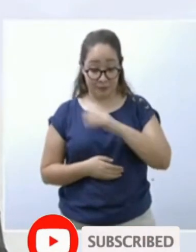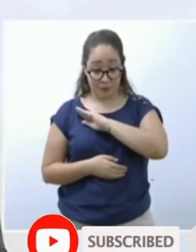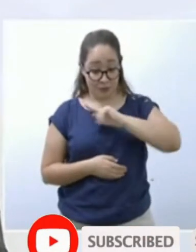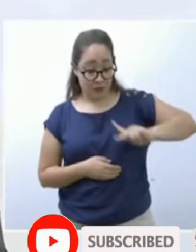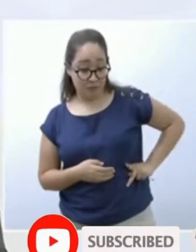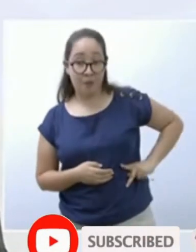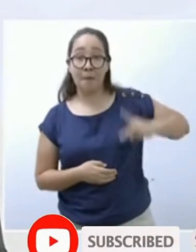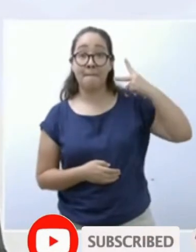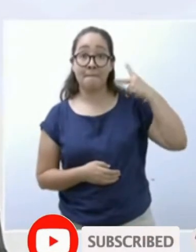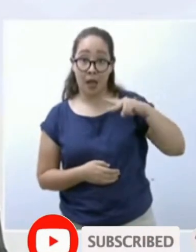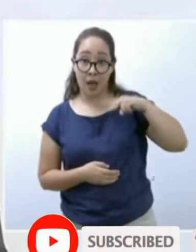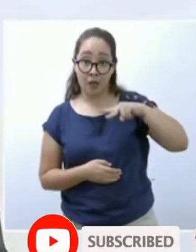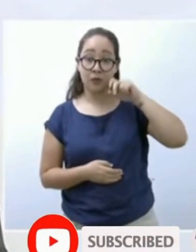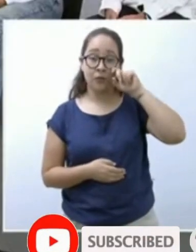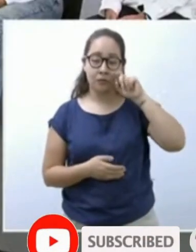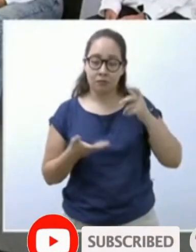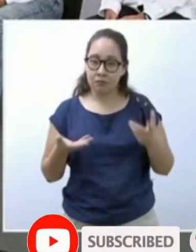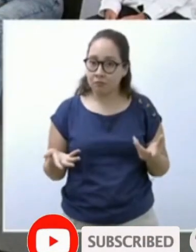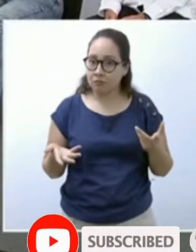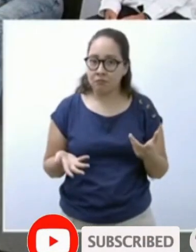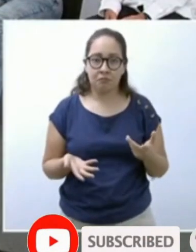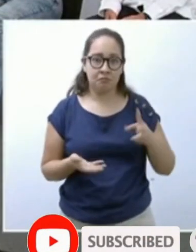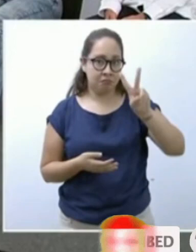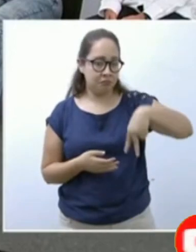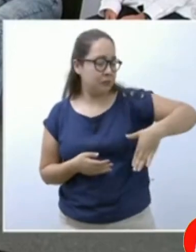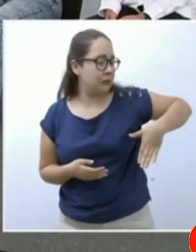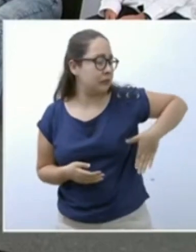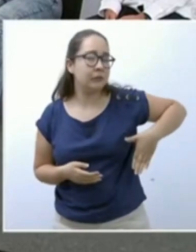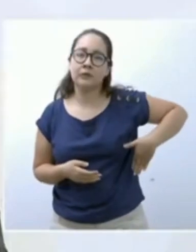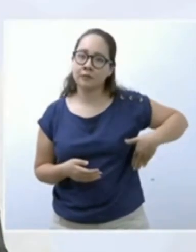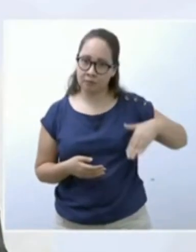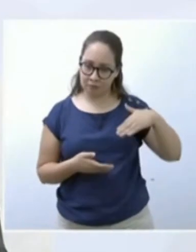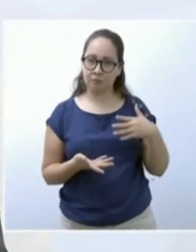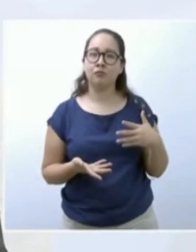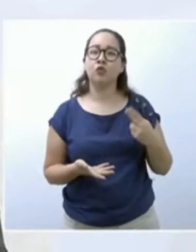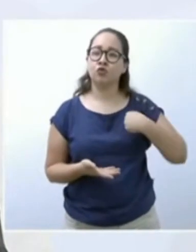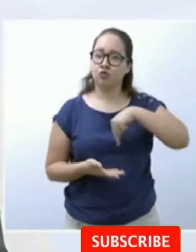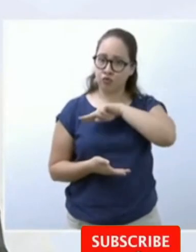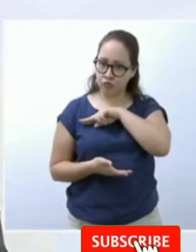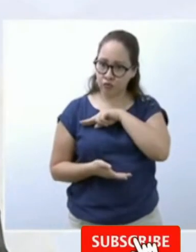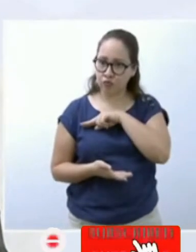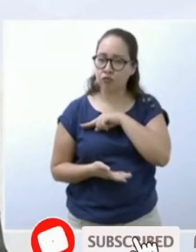Veracruz hace poco estuvimos